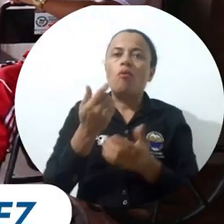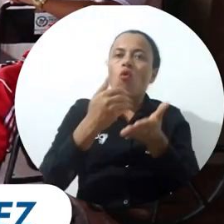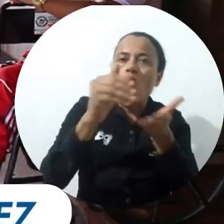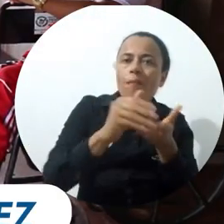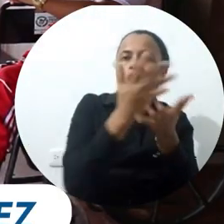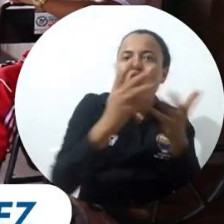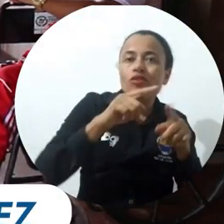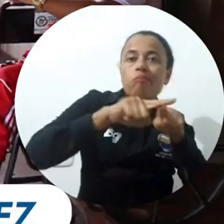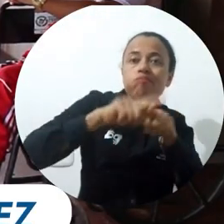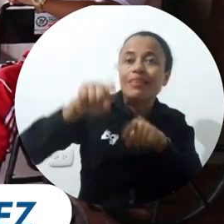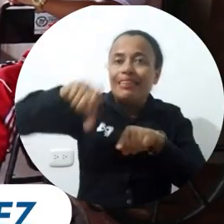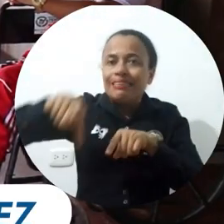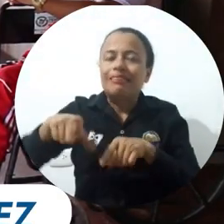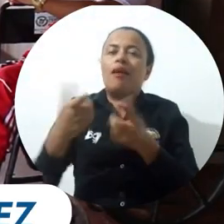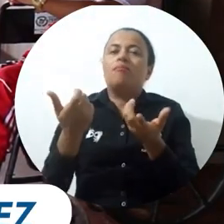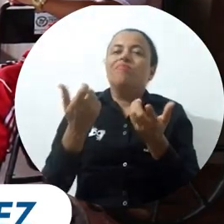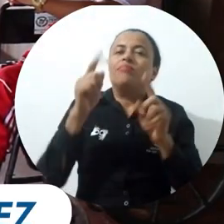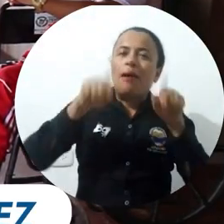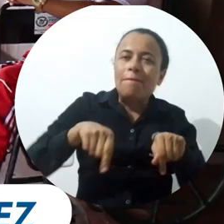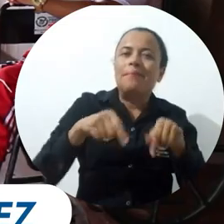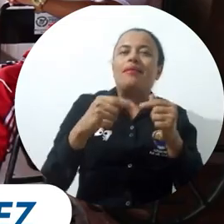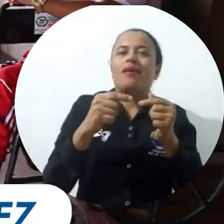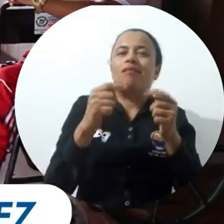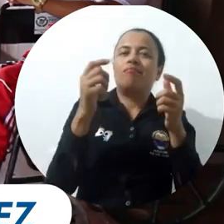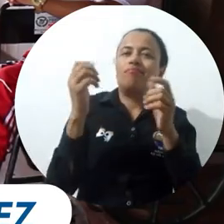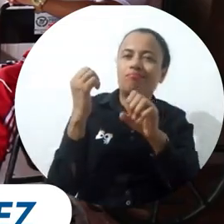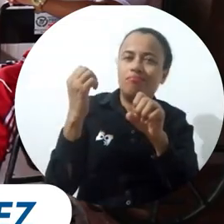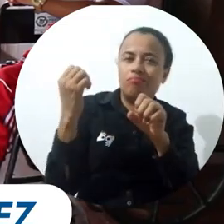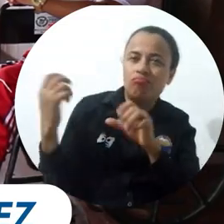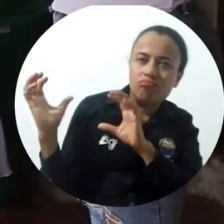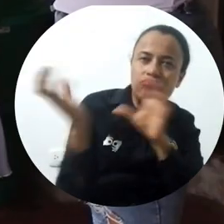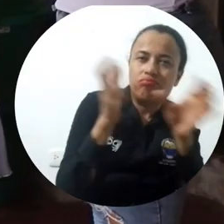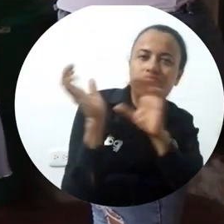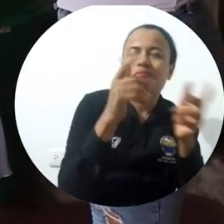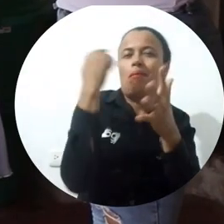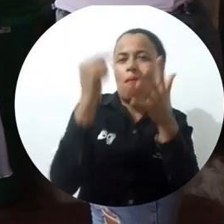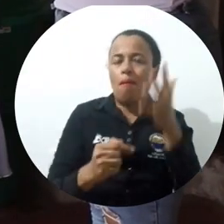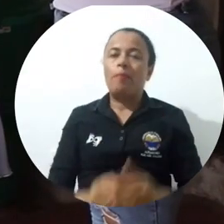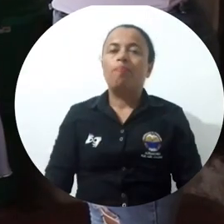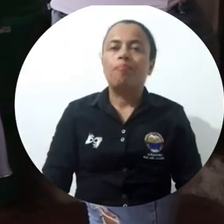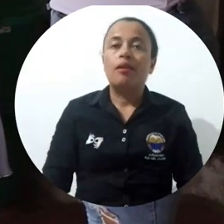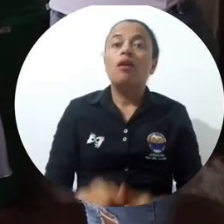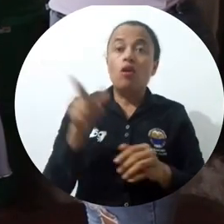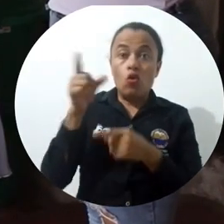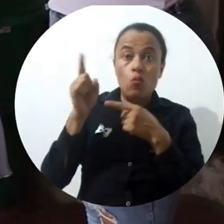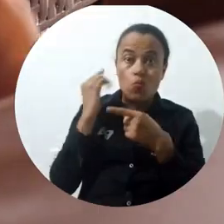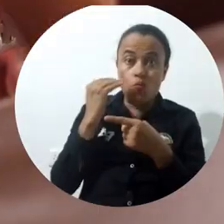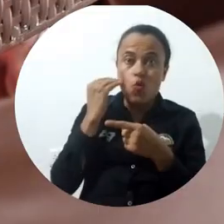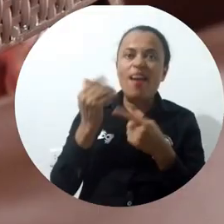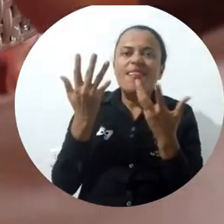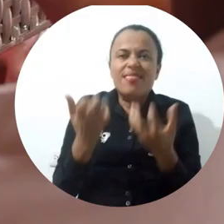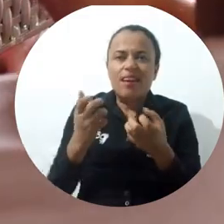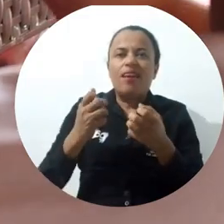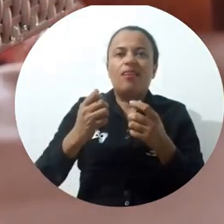máquinas, y parte de los materiales, y para lo que es la logística de transporte y todo eso. Gumerzinda le apuesta a rescatar la cultura de